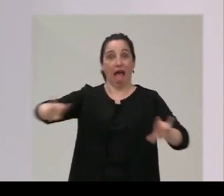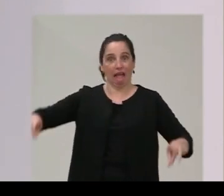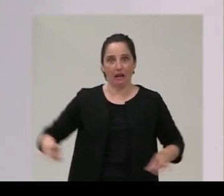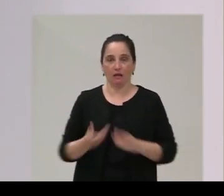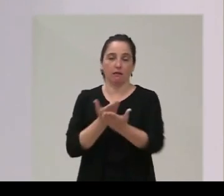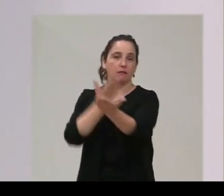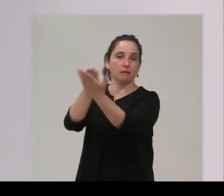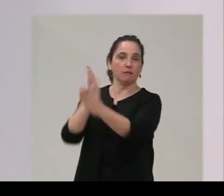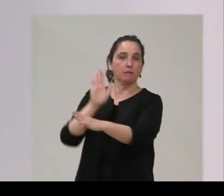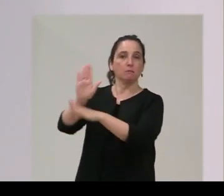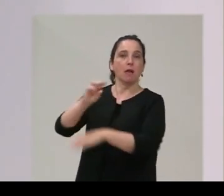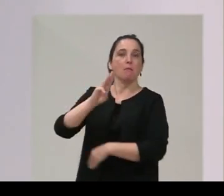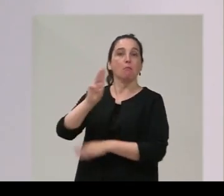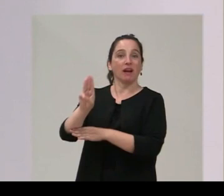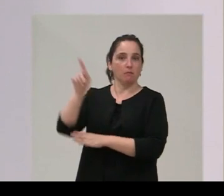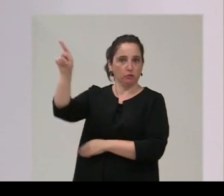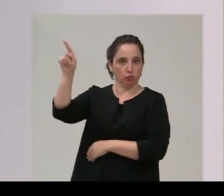presentará esa